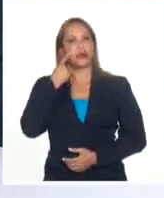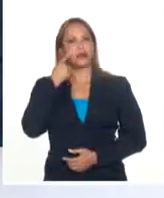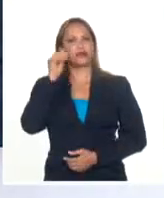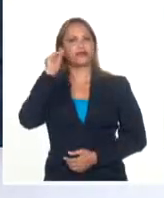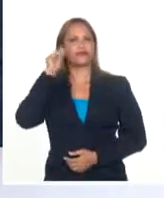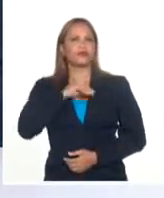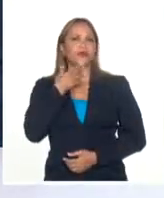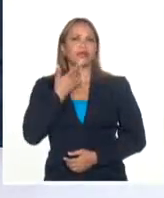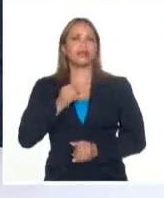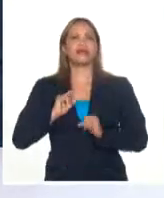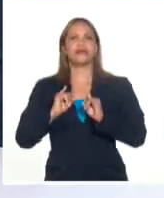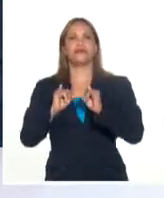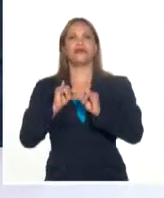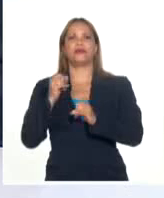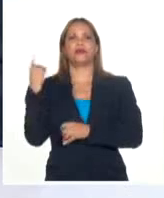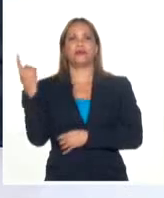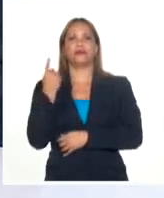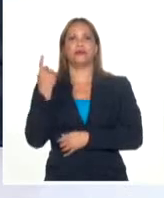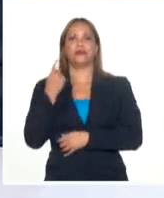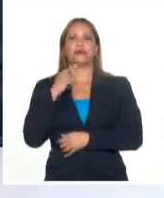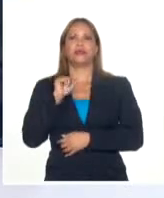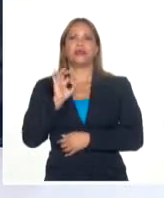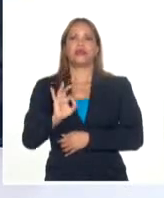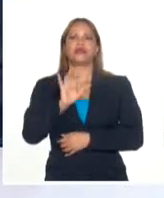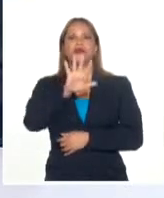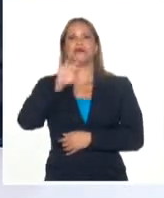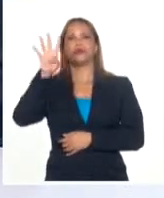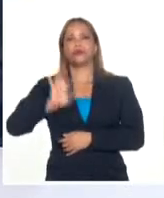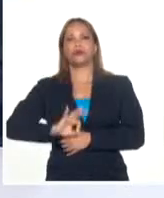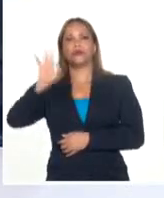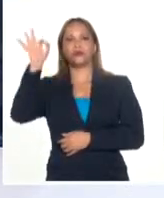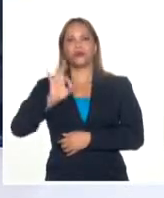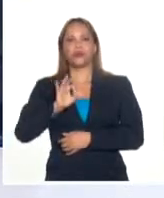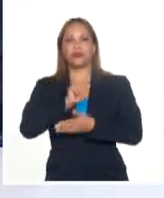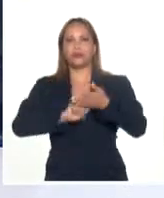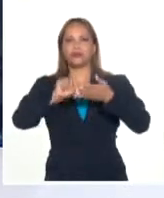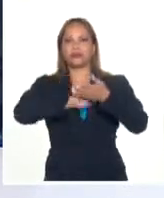El 99,54% de los votos escrutados